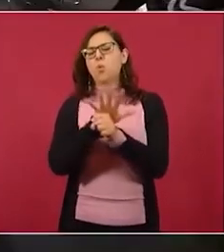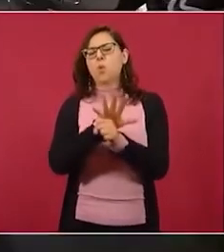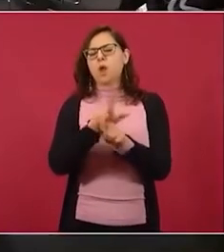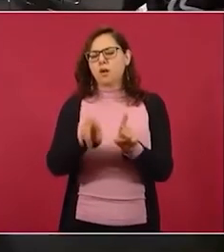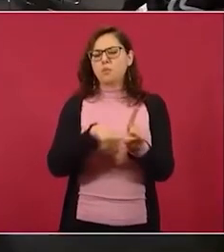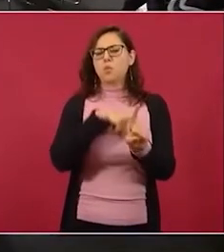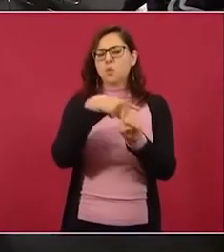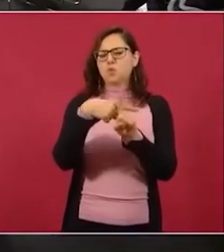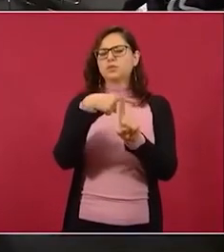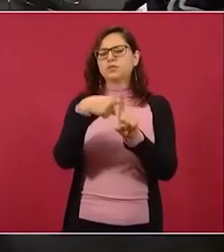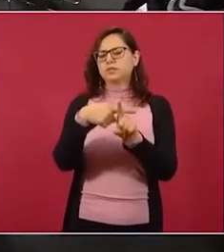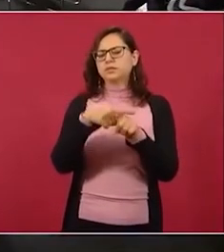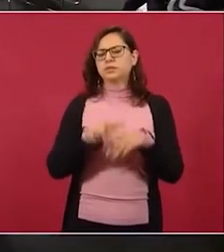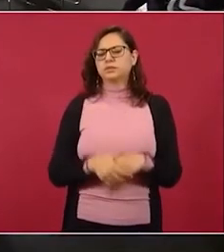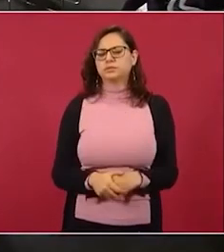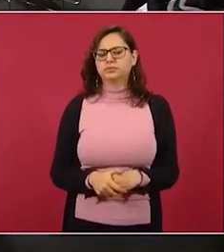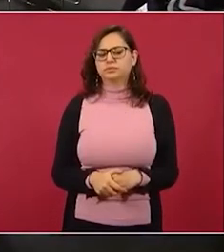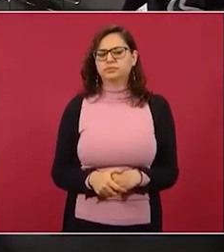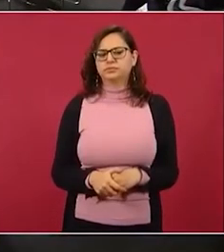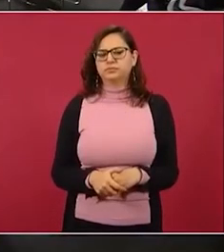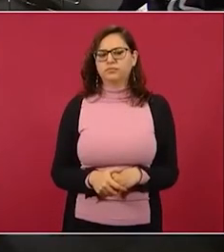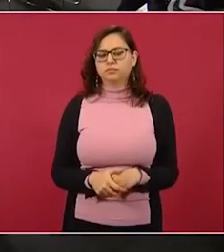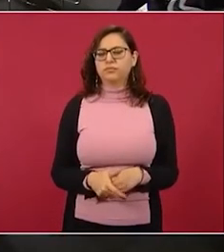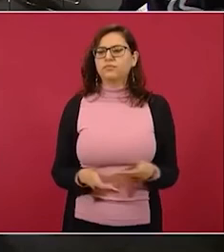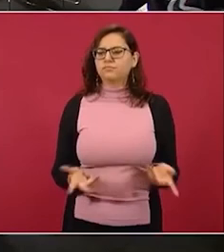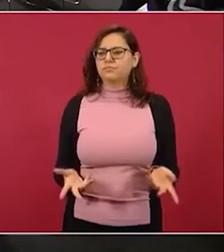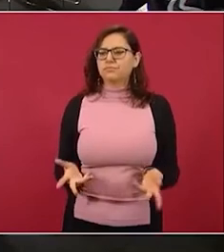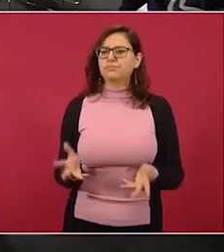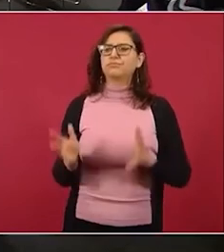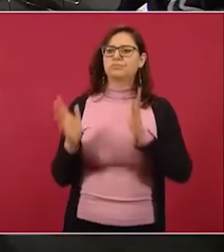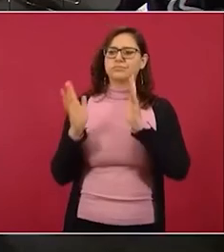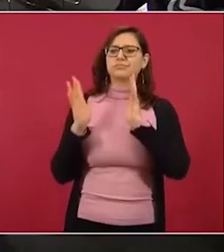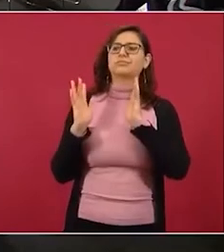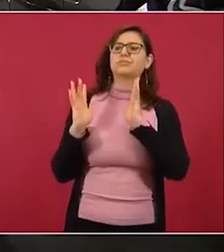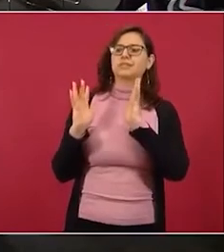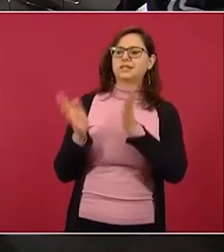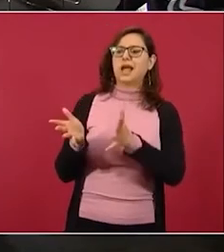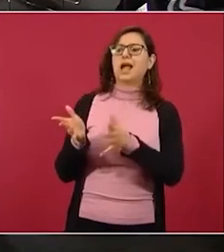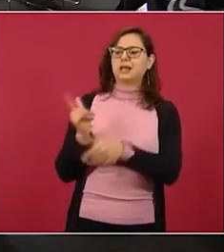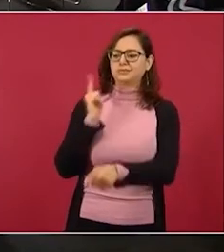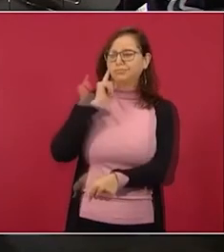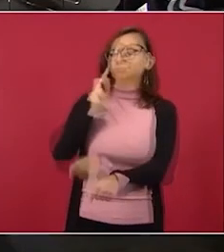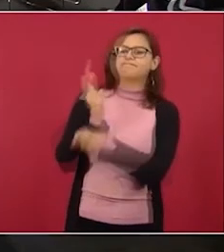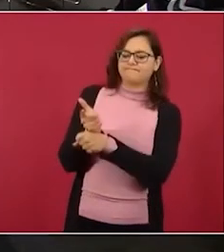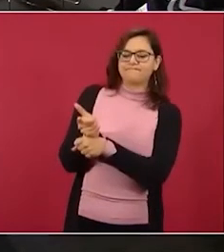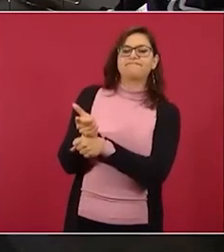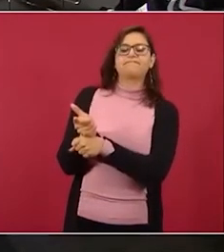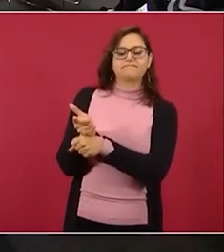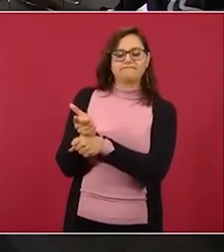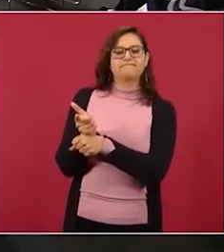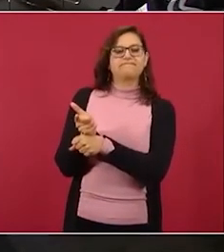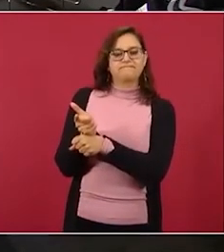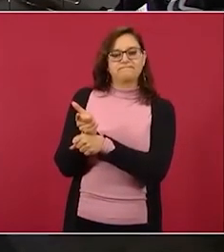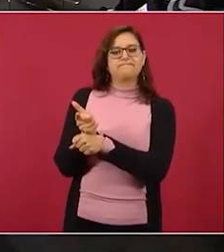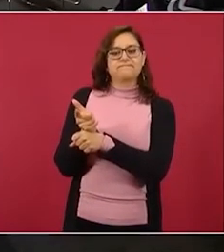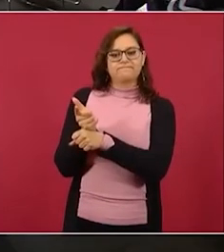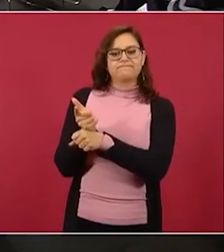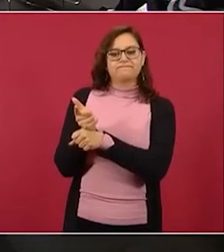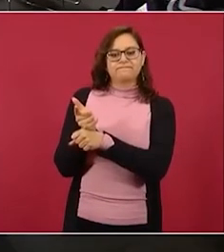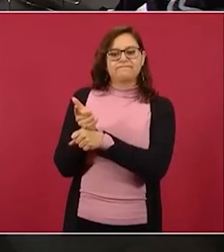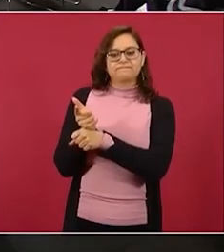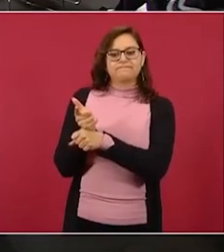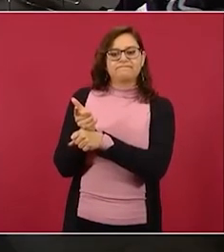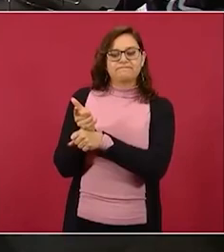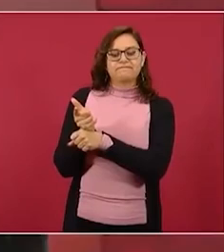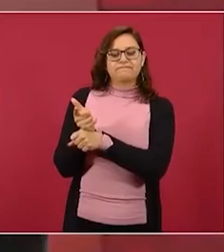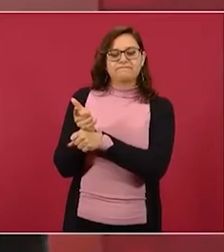es de que se va terminando con la simulación que era pues un